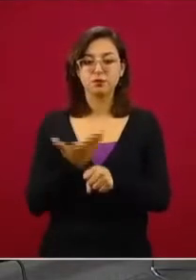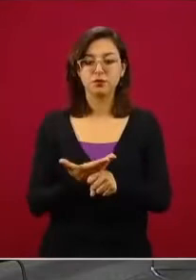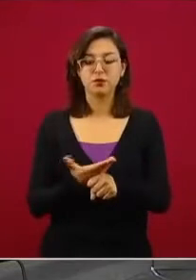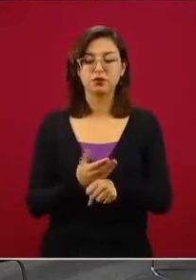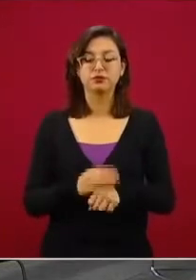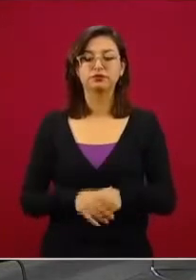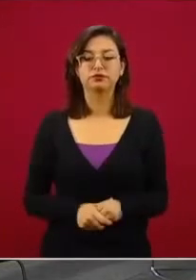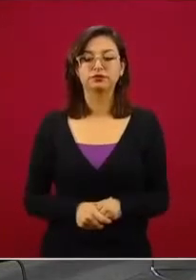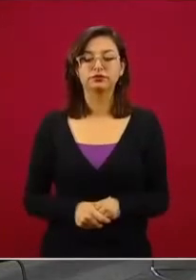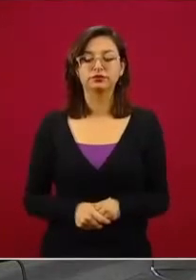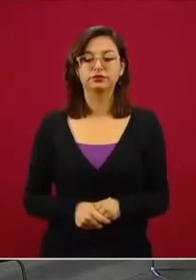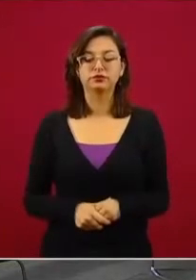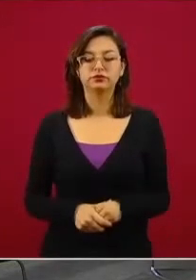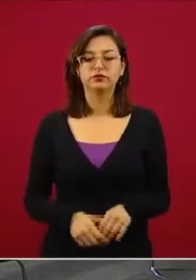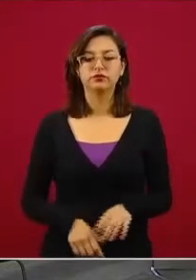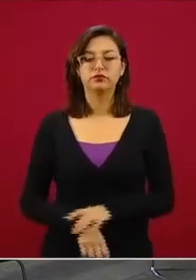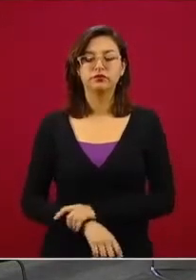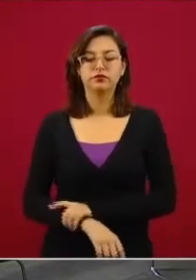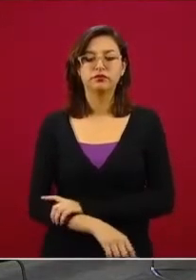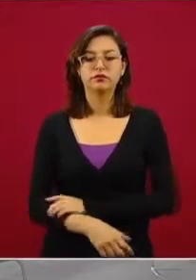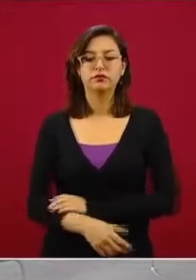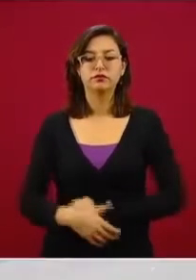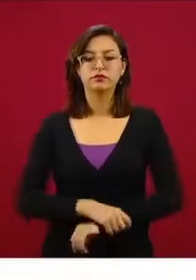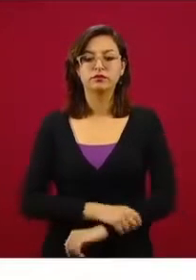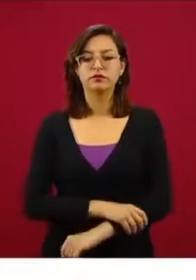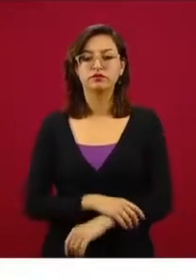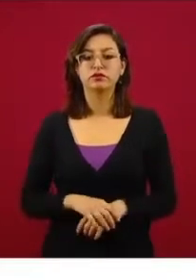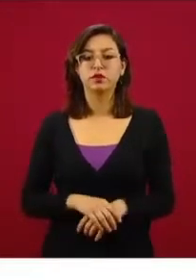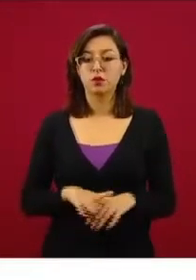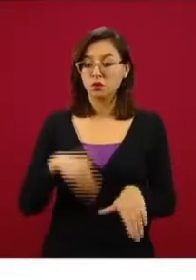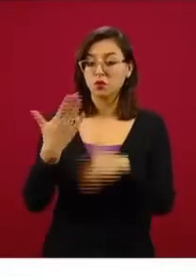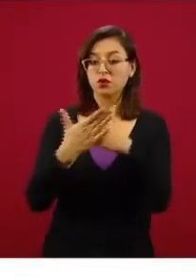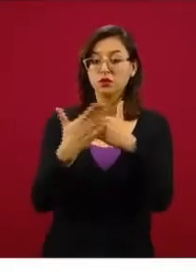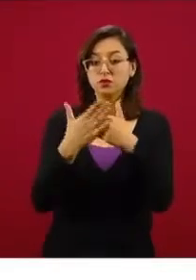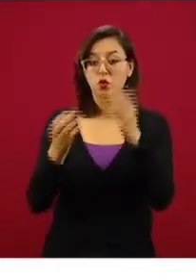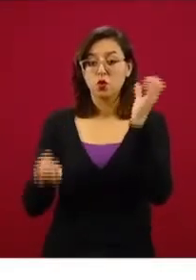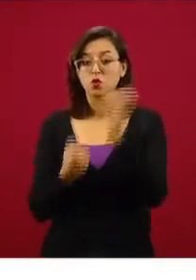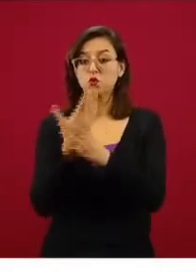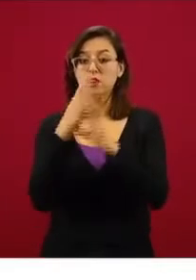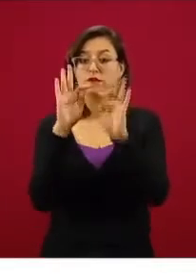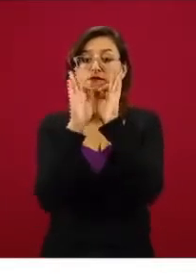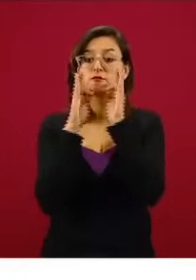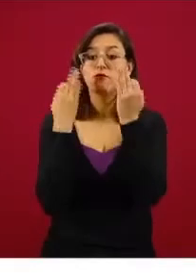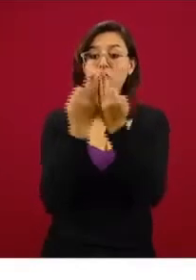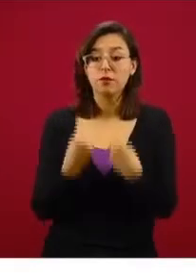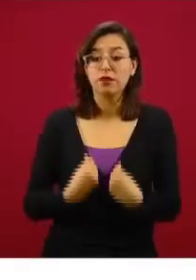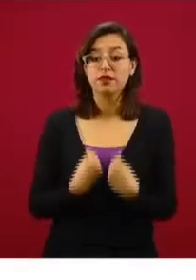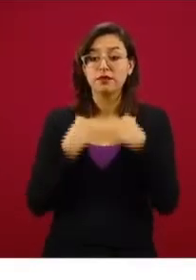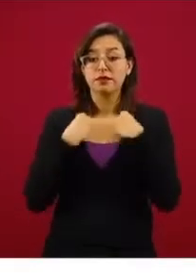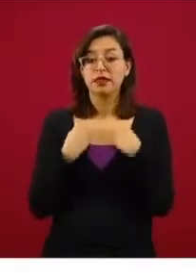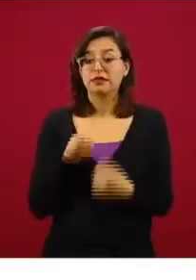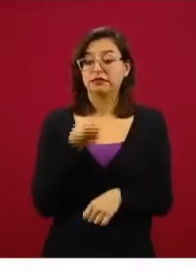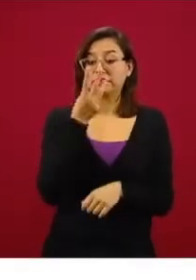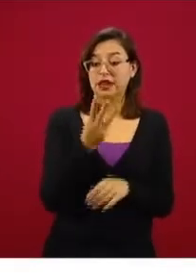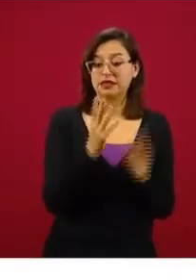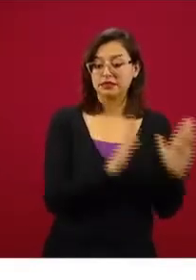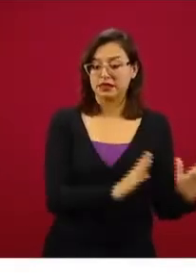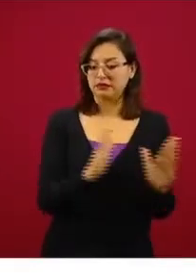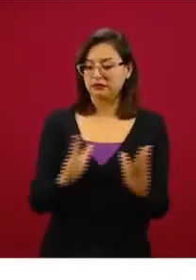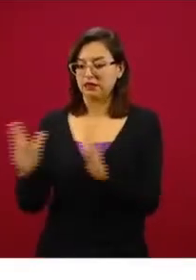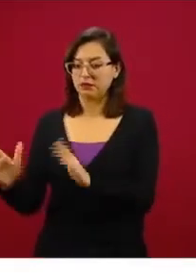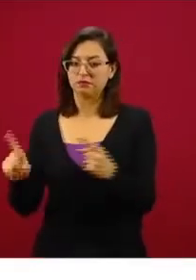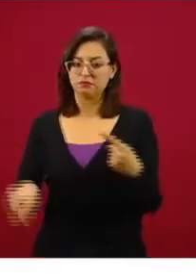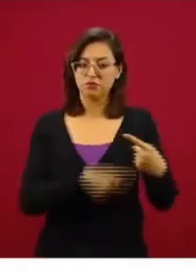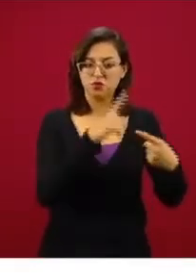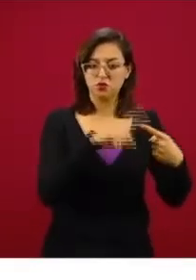El plan de la nueva normalidad tiene tres etapas, una que inicia el 18 de mayo, la